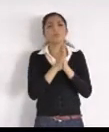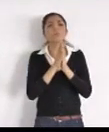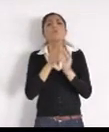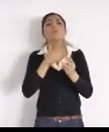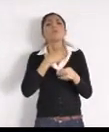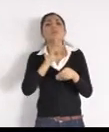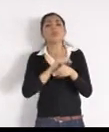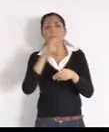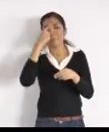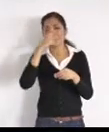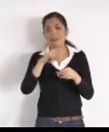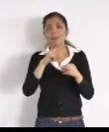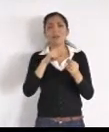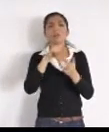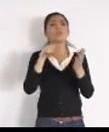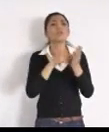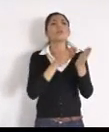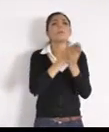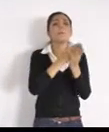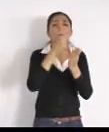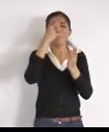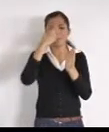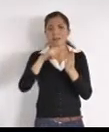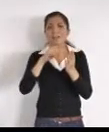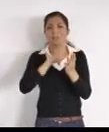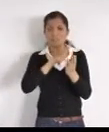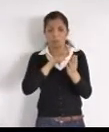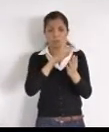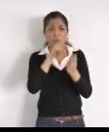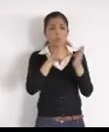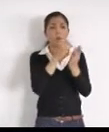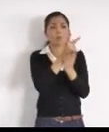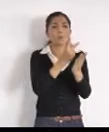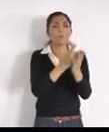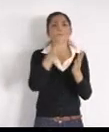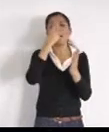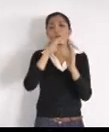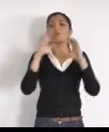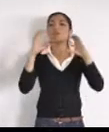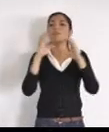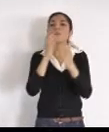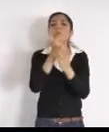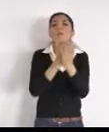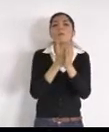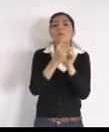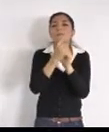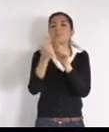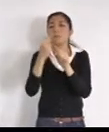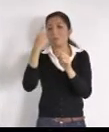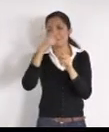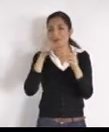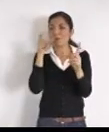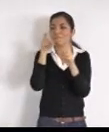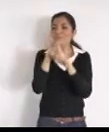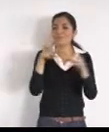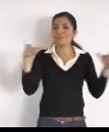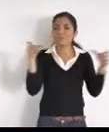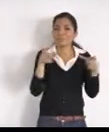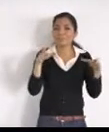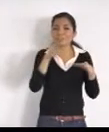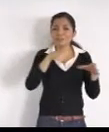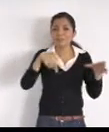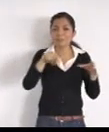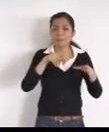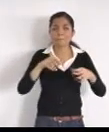vecinos, para cuidarnos, entre nosotros, y por qué, trato, del Ministerio Público, es tan indigno, como si yo hubiera cometido, delito, acaso es malo denunciar,